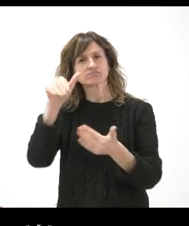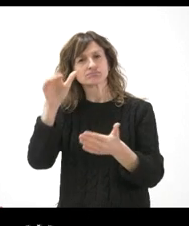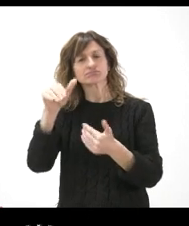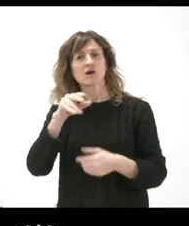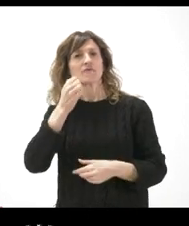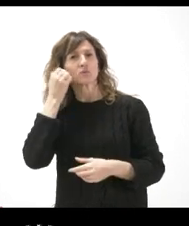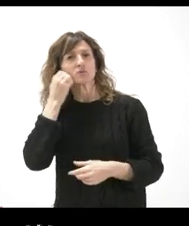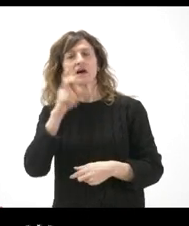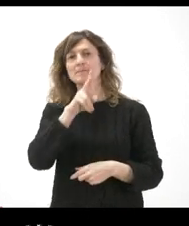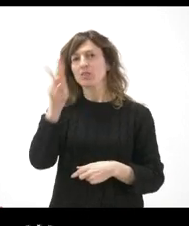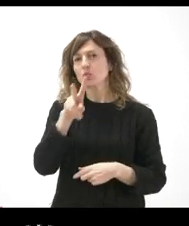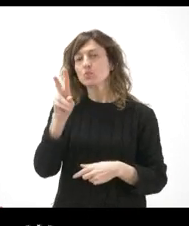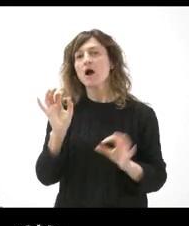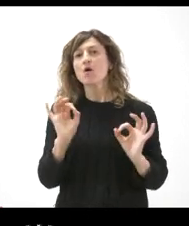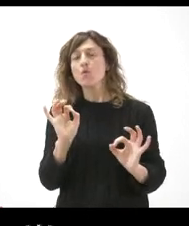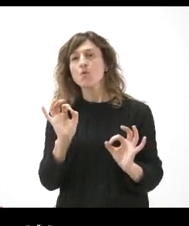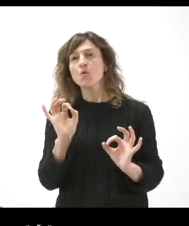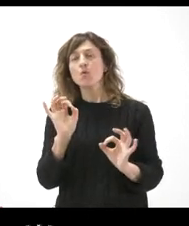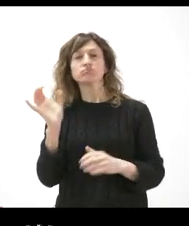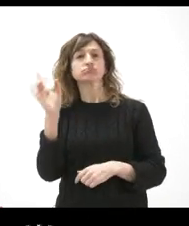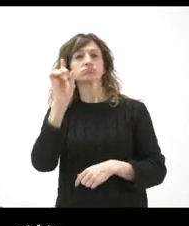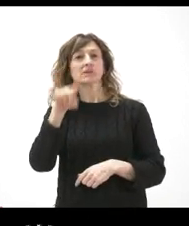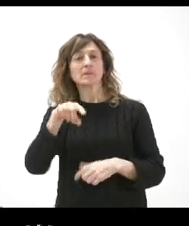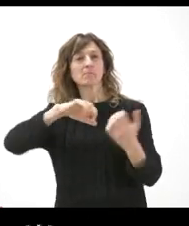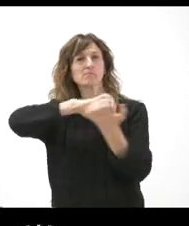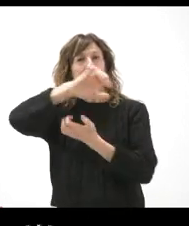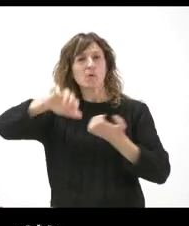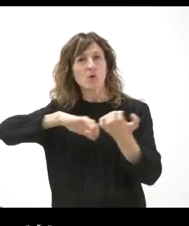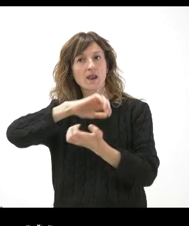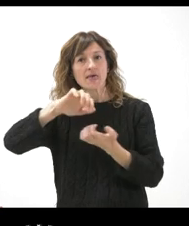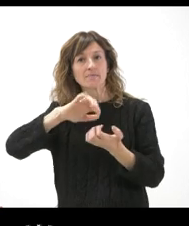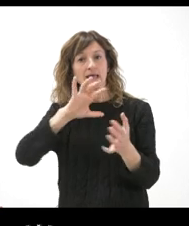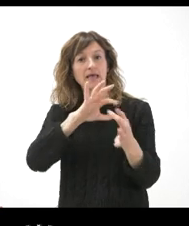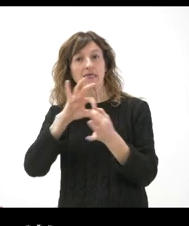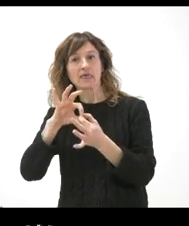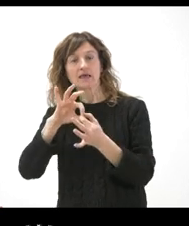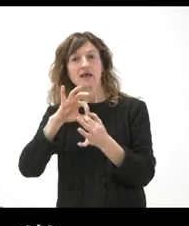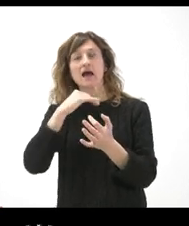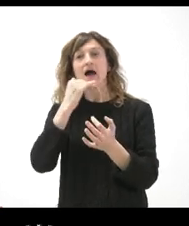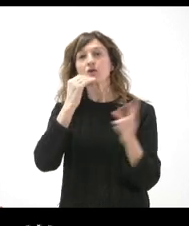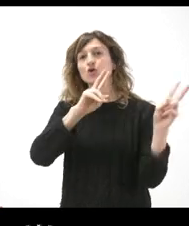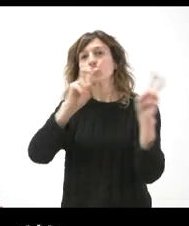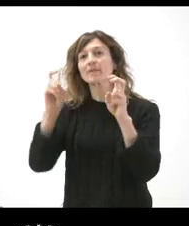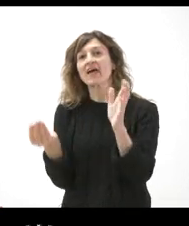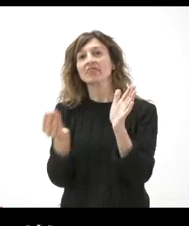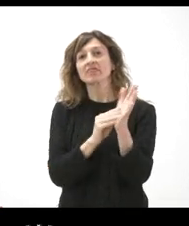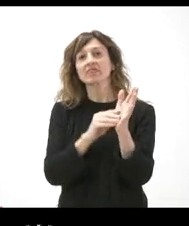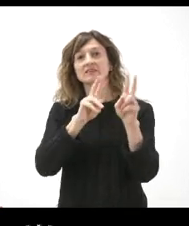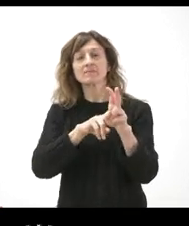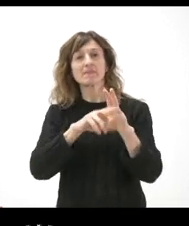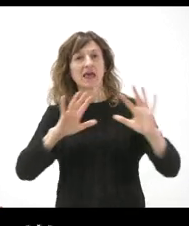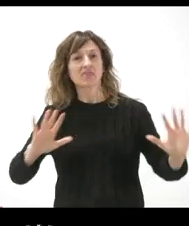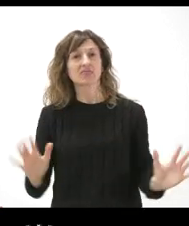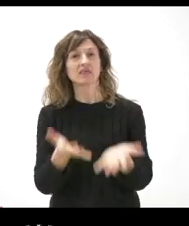o si, atendiendo a estas polémicas o por iniciativa propia, se incorporó alguna novedad en el sentido de incentivar,